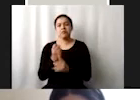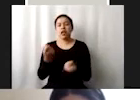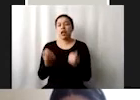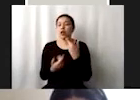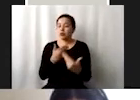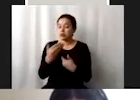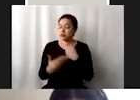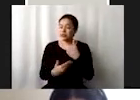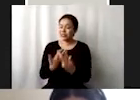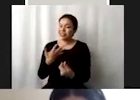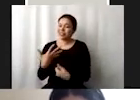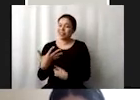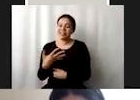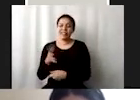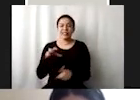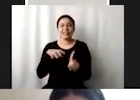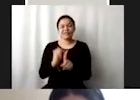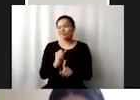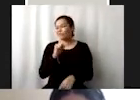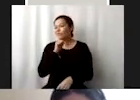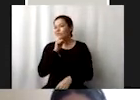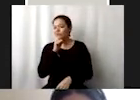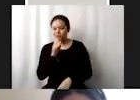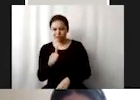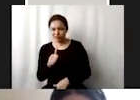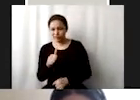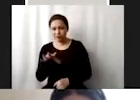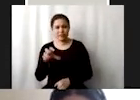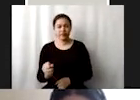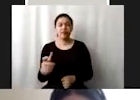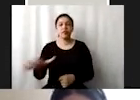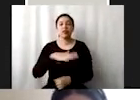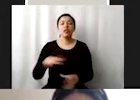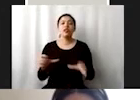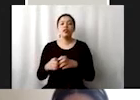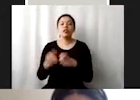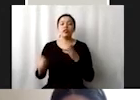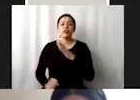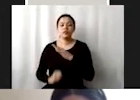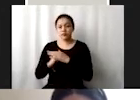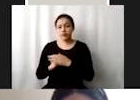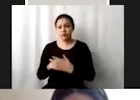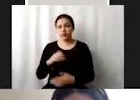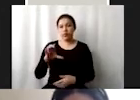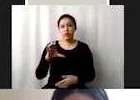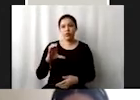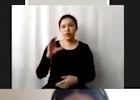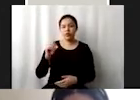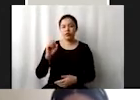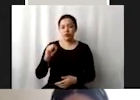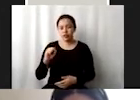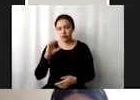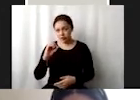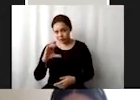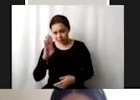insuficiente como ciudades y comunidades sostenibles el 11B o en